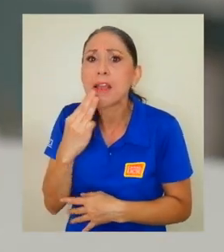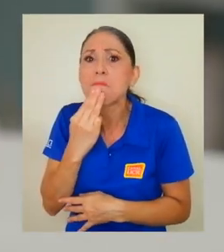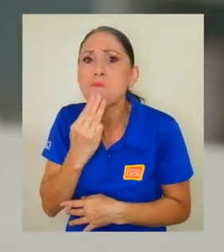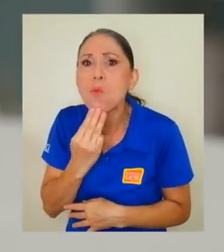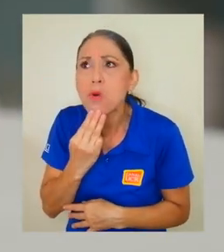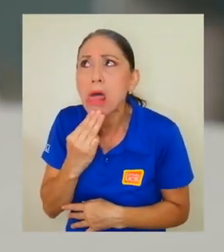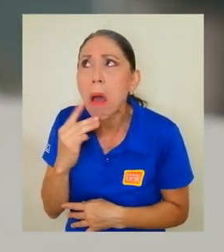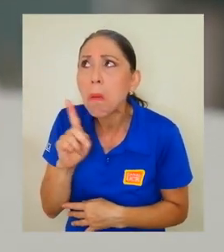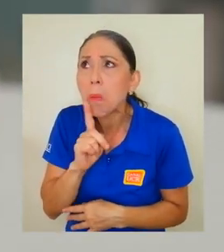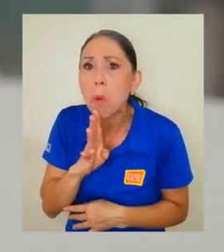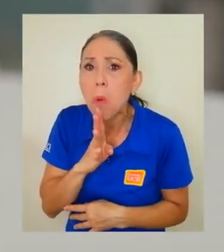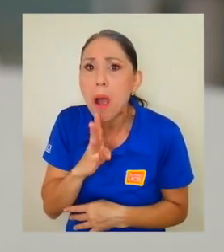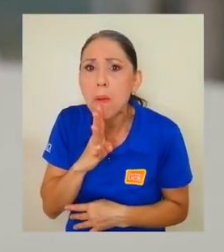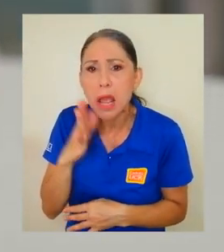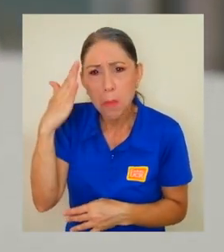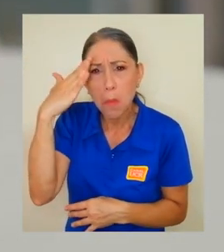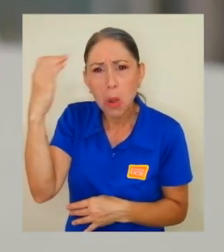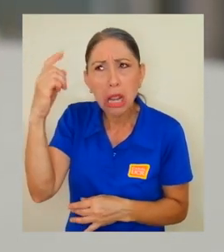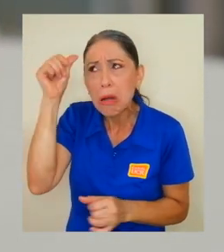amnésica cuando era pequeña.